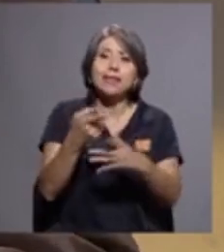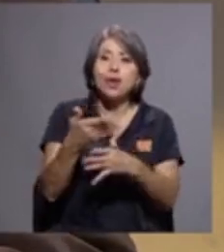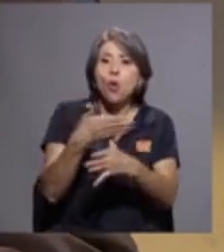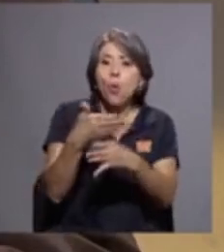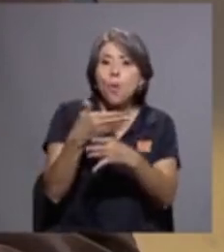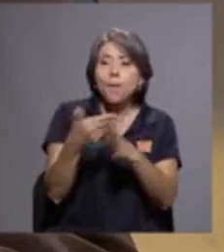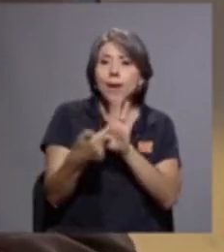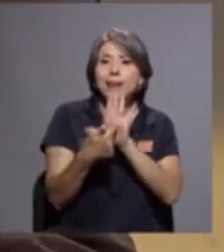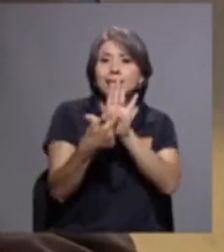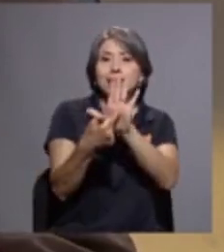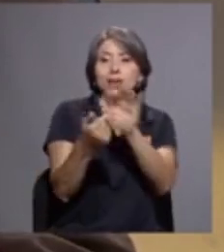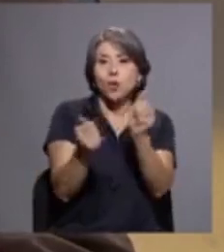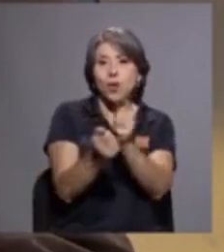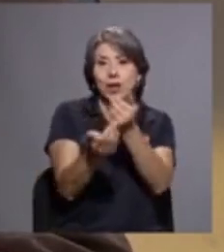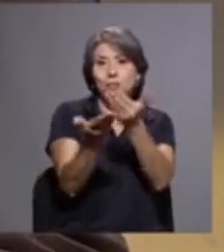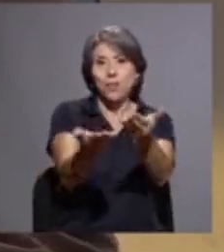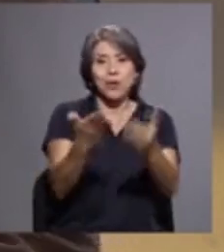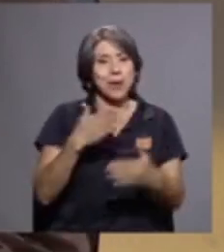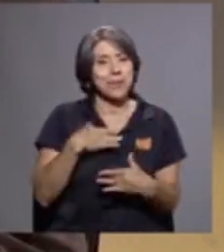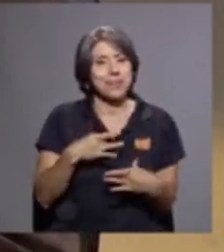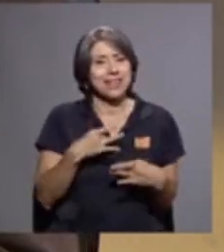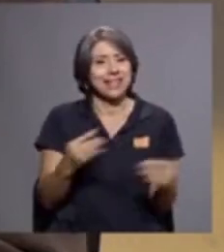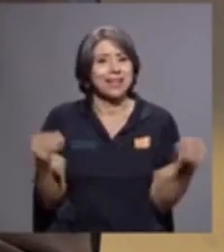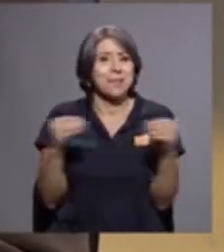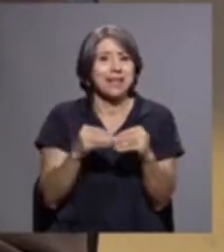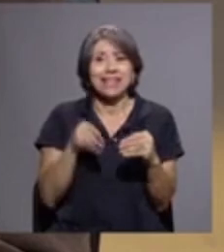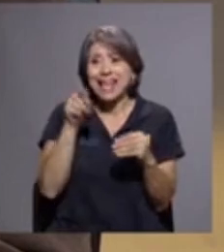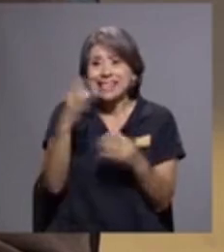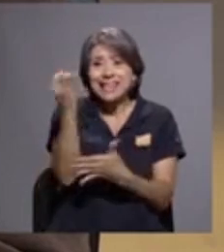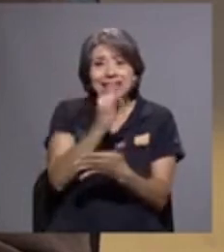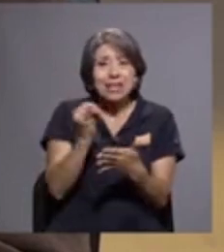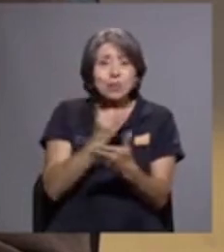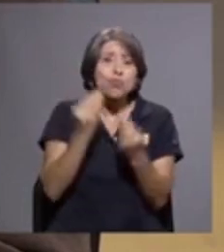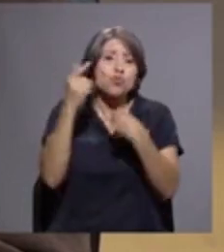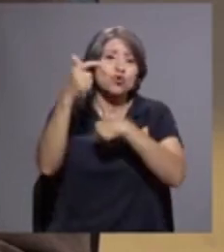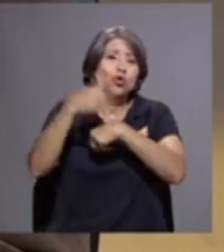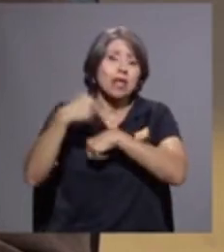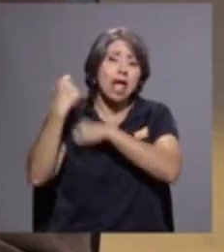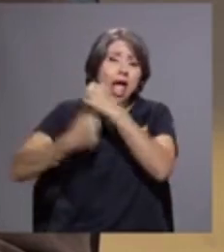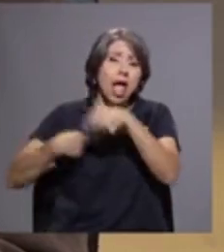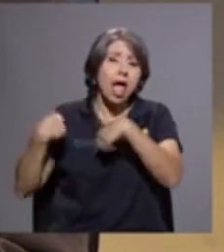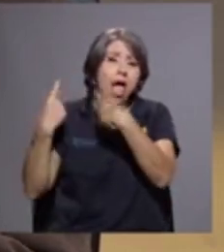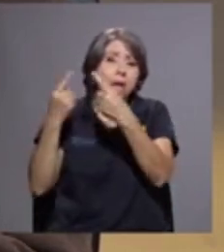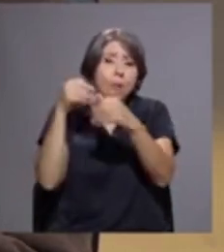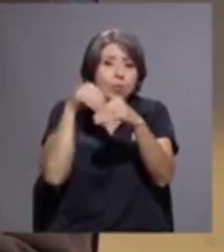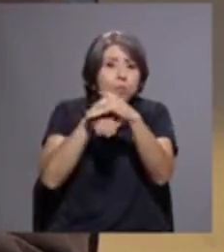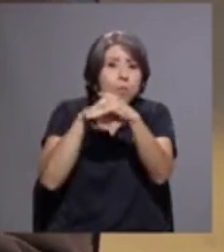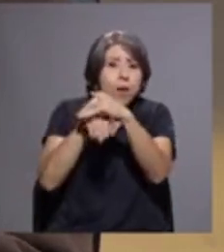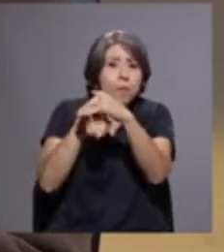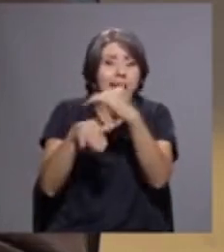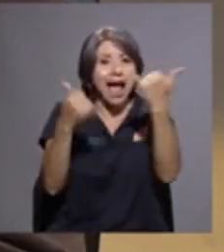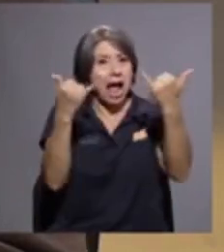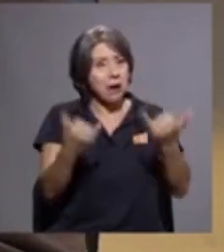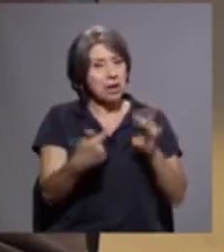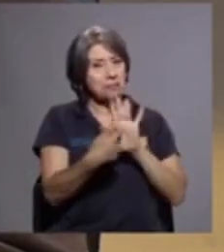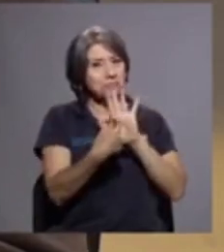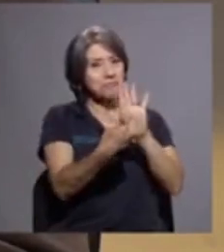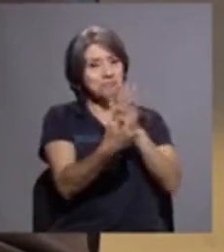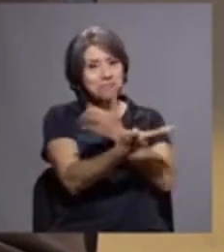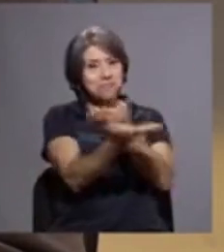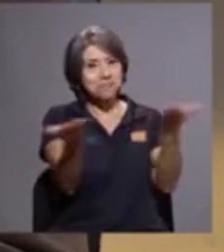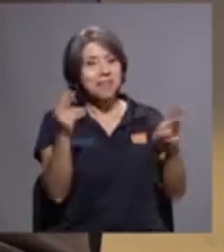el público que es lo que a mí más me interesa estas acuarelas han estado guardadas durante mucho tiempo y es la oportunidad de que el público las